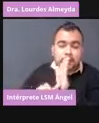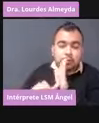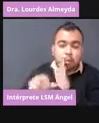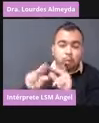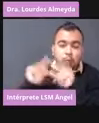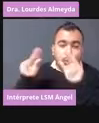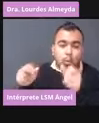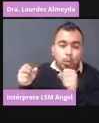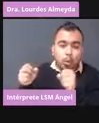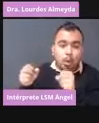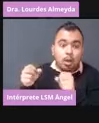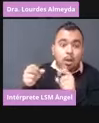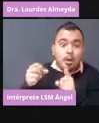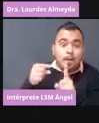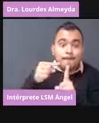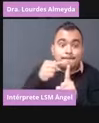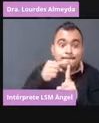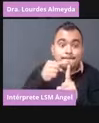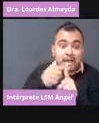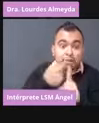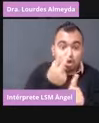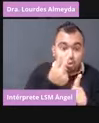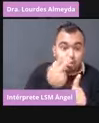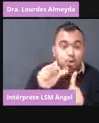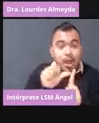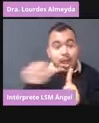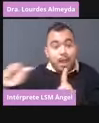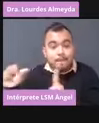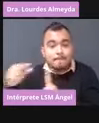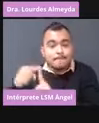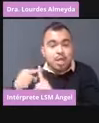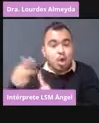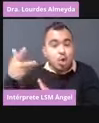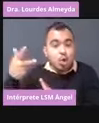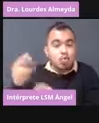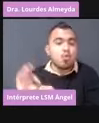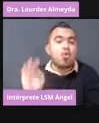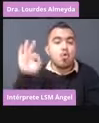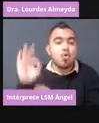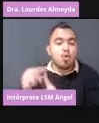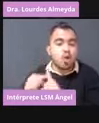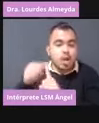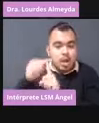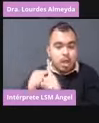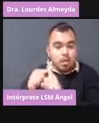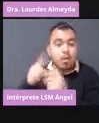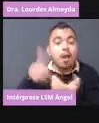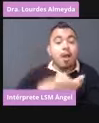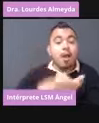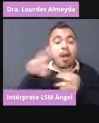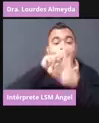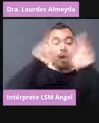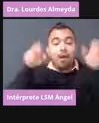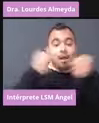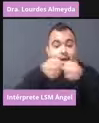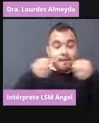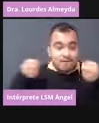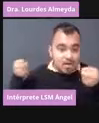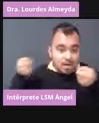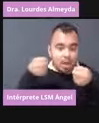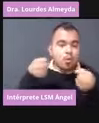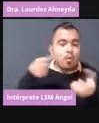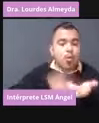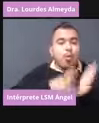de más 2 a más 8 grados es en los refrigeradores de vacuna. No hay ningún problema.